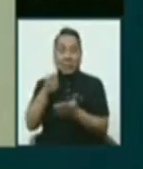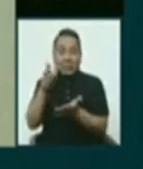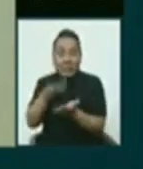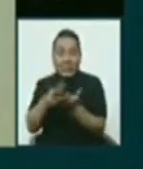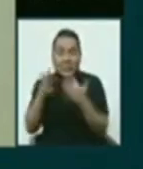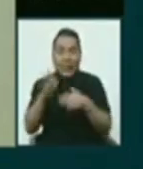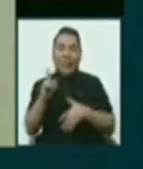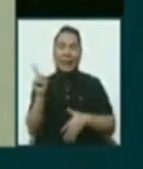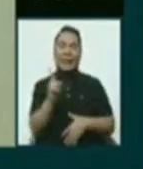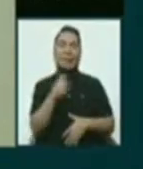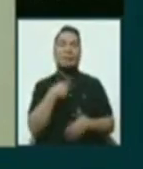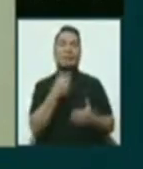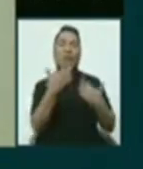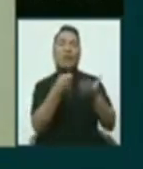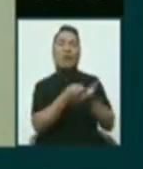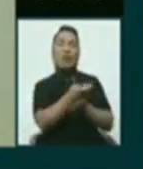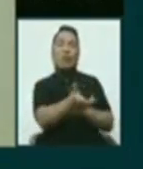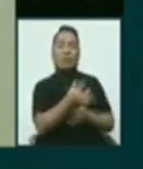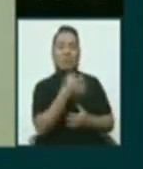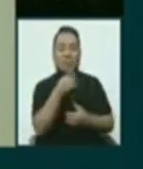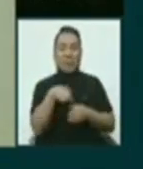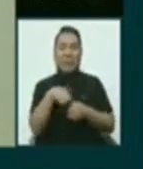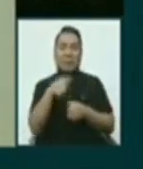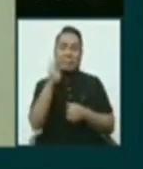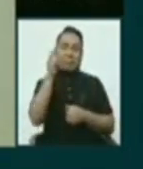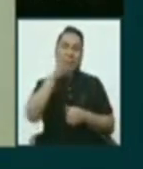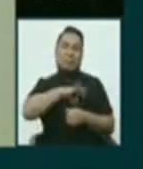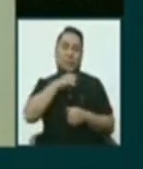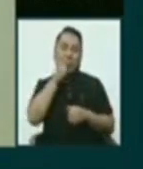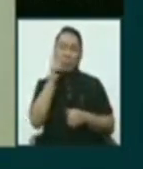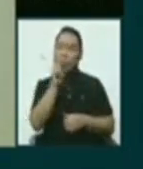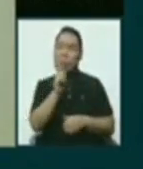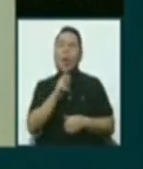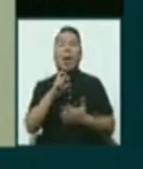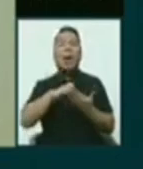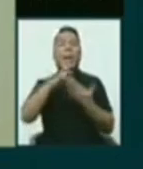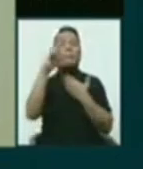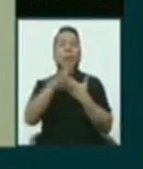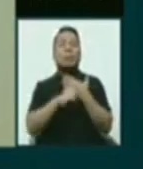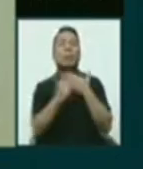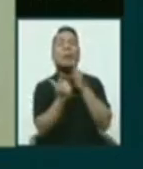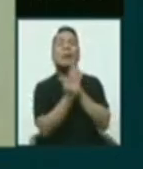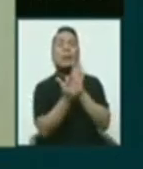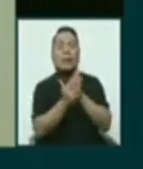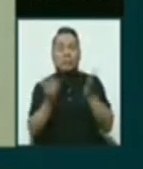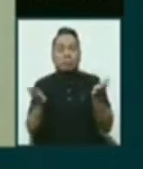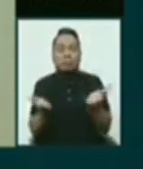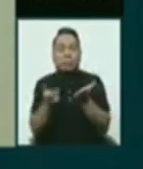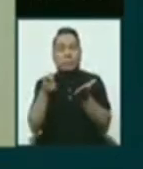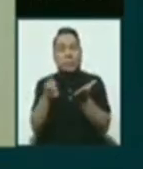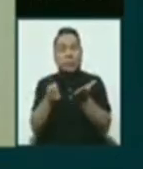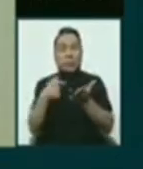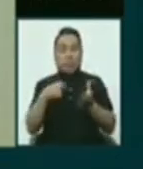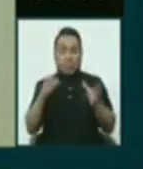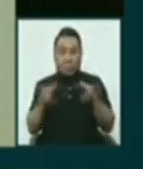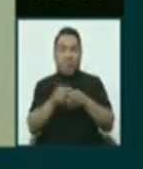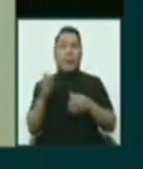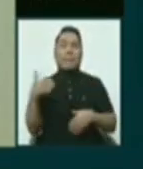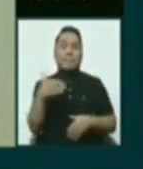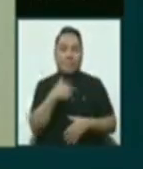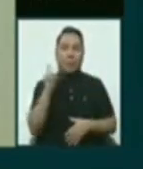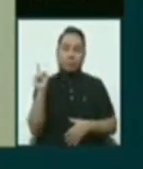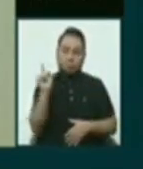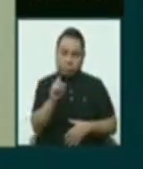compro eso, no. Tenemos que impulsar un proyecto de ley y para eso el FREPAC está presente.